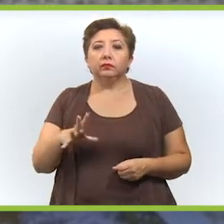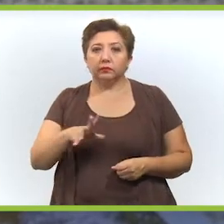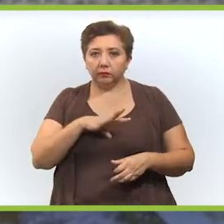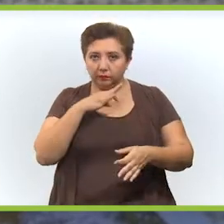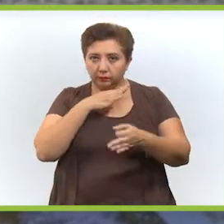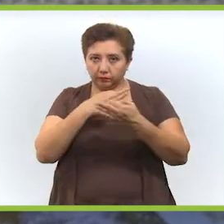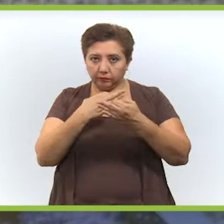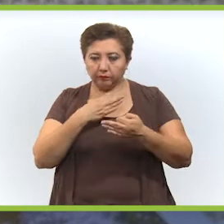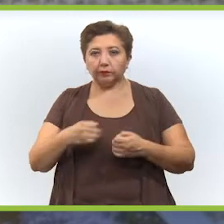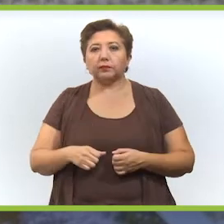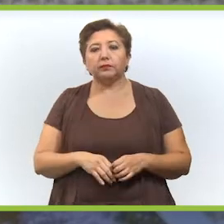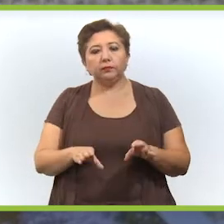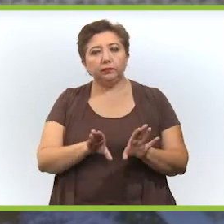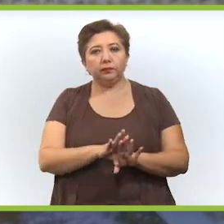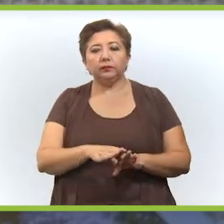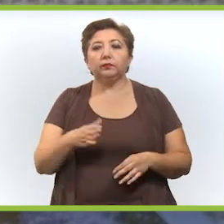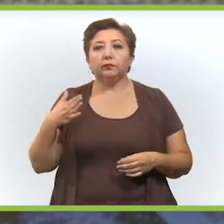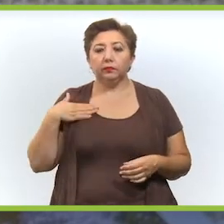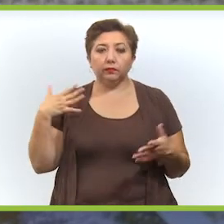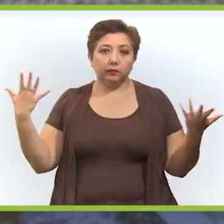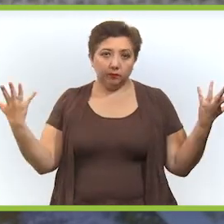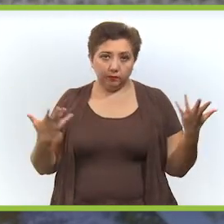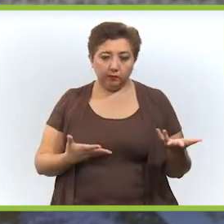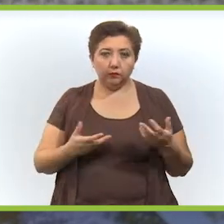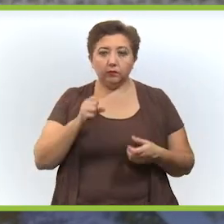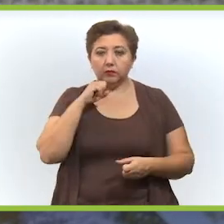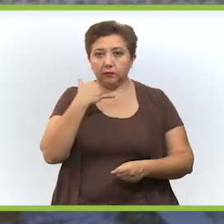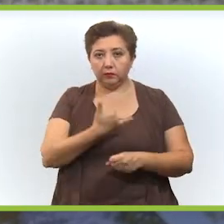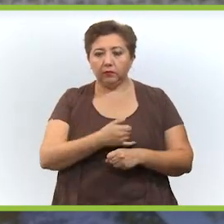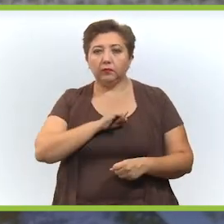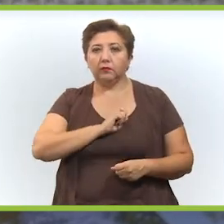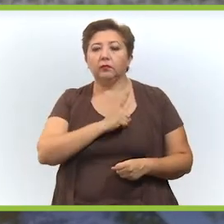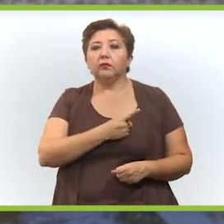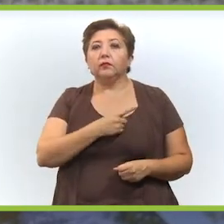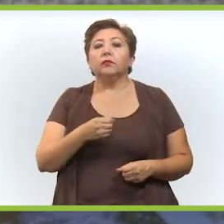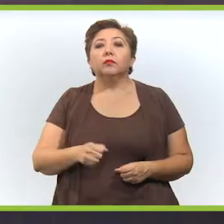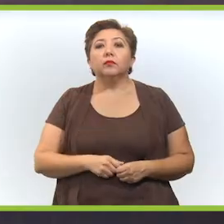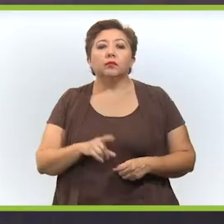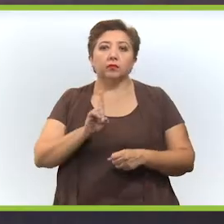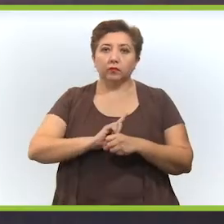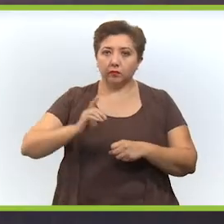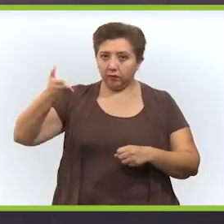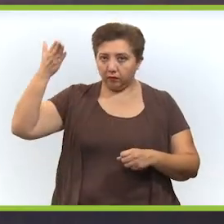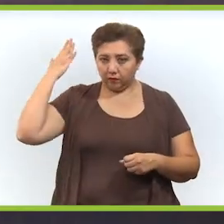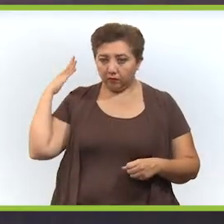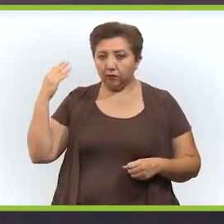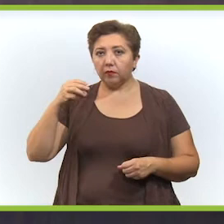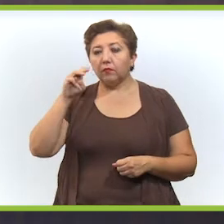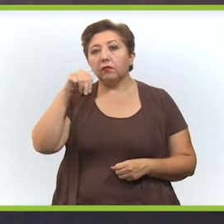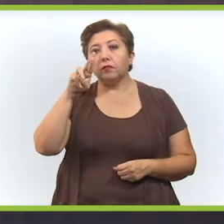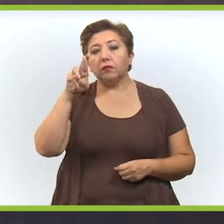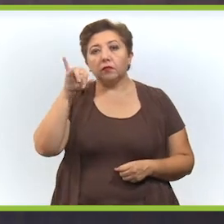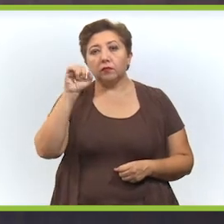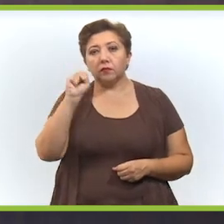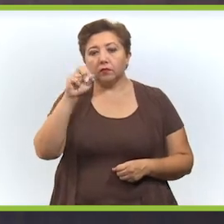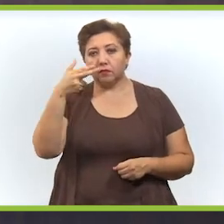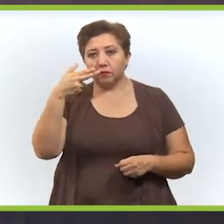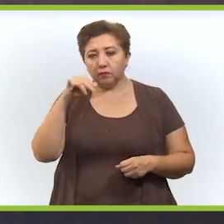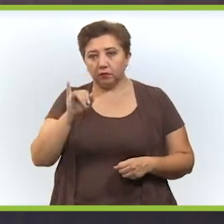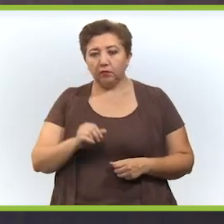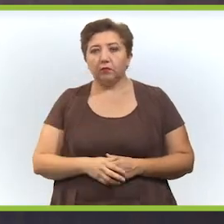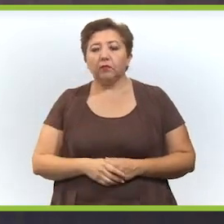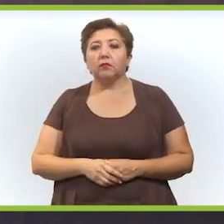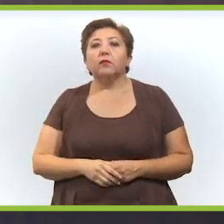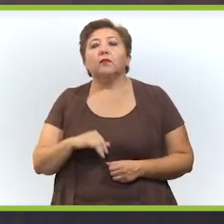el secretario de Salud hace unos días, el secretario Mauricio Sauri-Vivas. Así es, Libden, como tú sabes, desde que inició la pandemia,